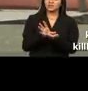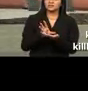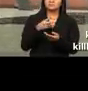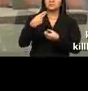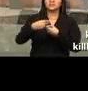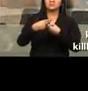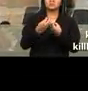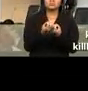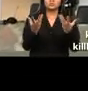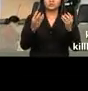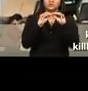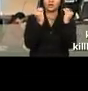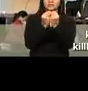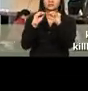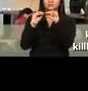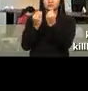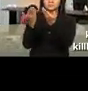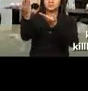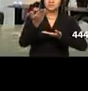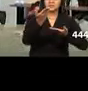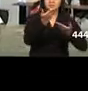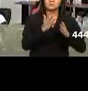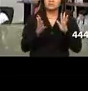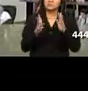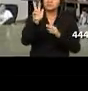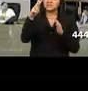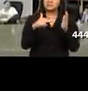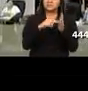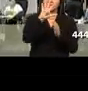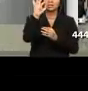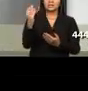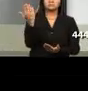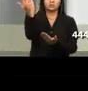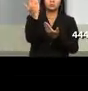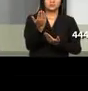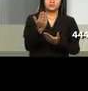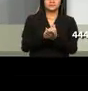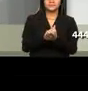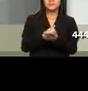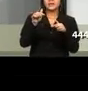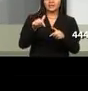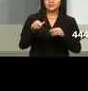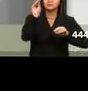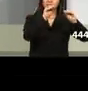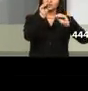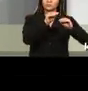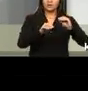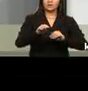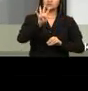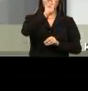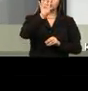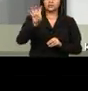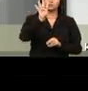participaron cientos de organizaciones que presentaron alrededor de 3.500 propuestas, las que fueron incorporadas en los